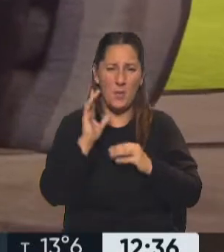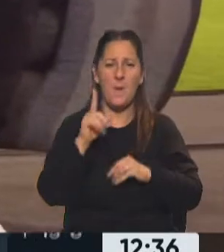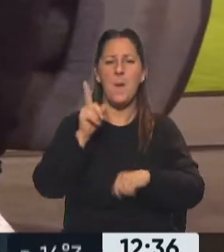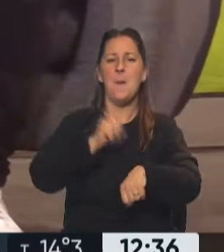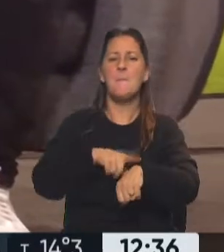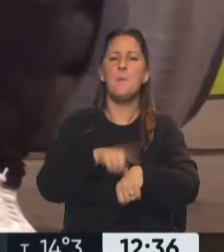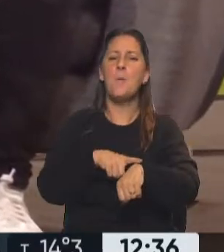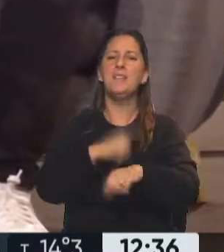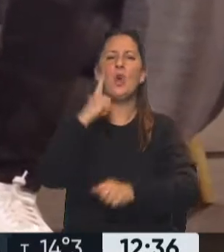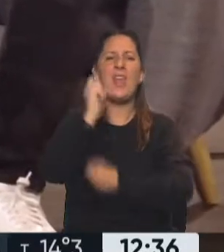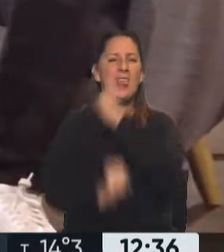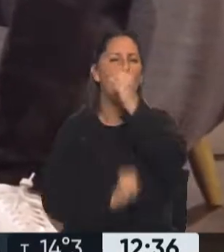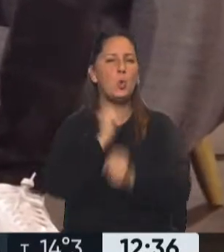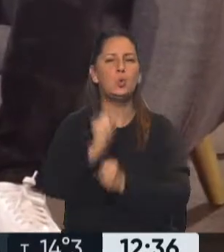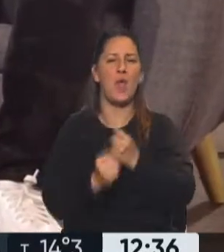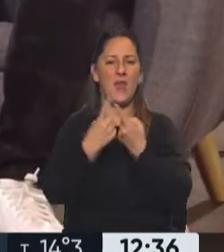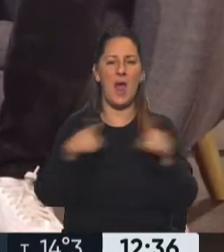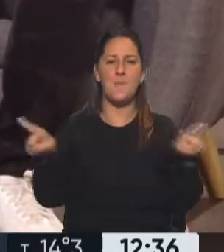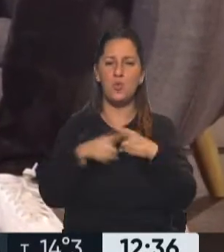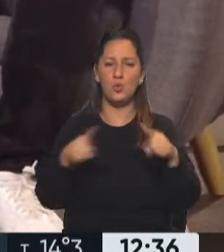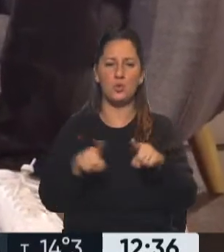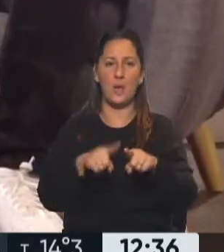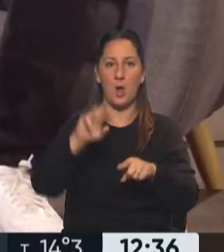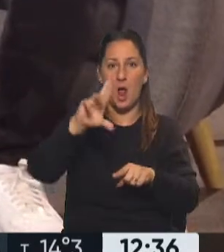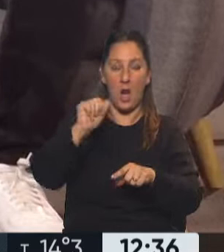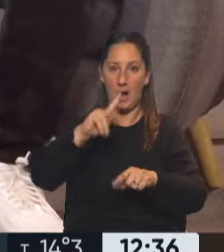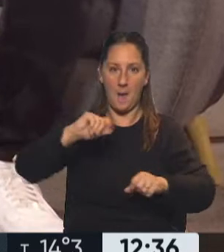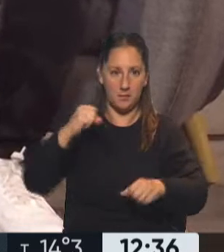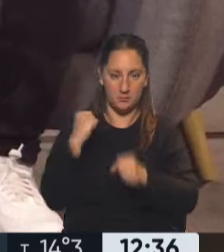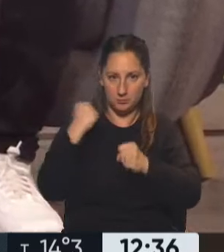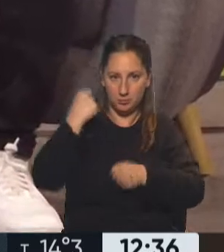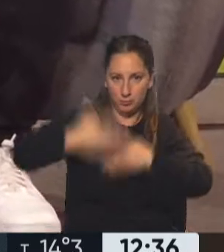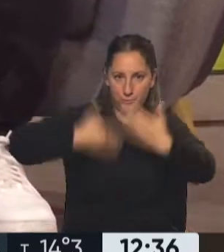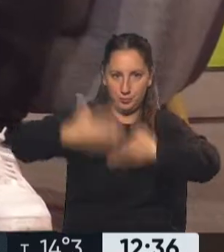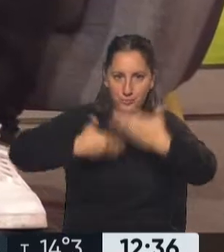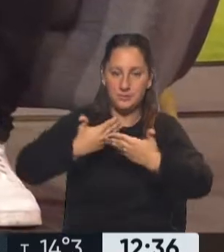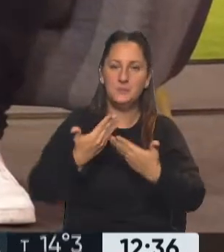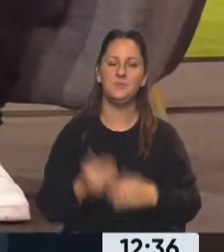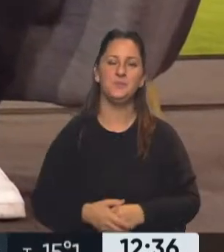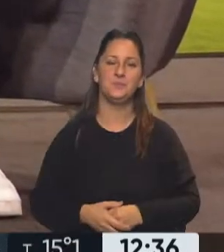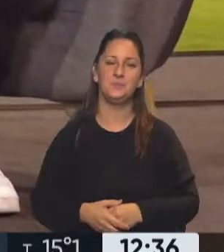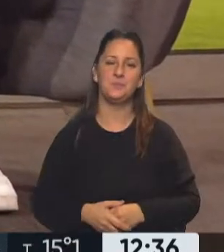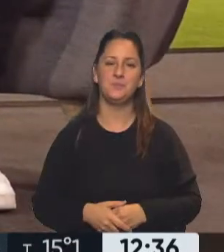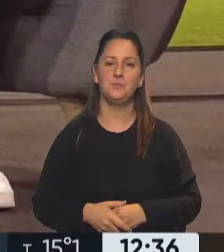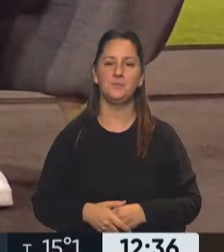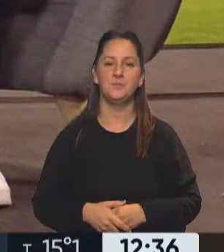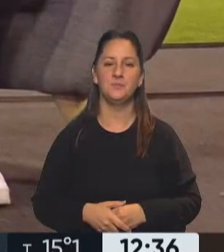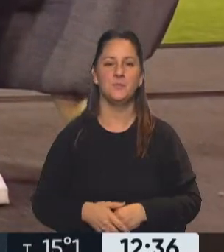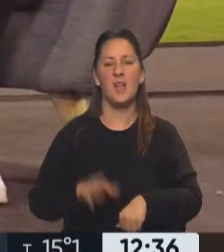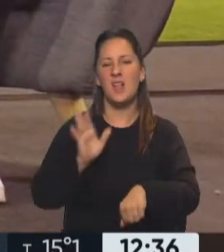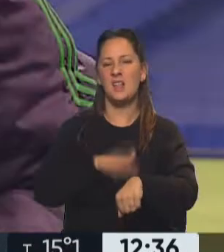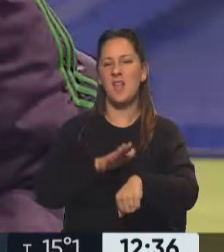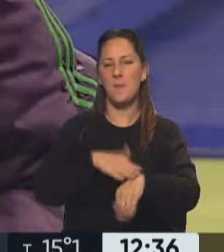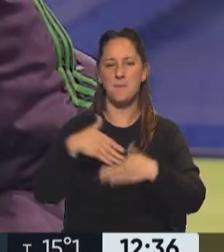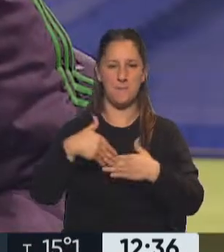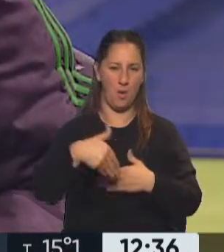momento de la industria musical que está así, sopapeada por el rap? Nada, siento que es todo cuestión de tiempo.